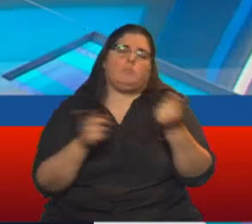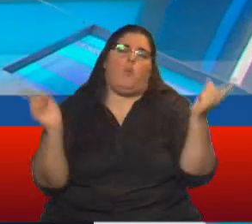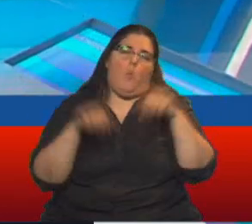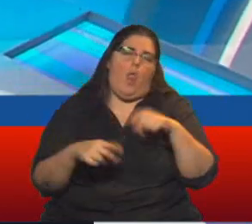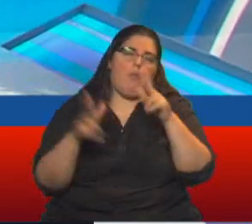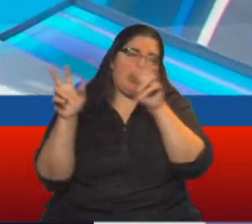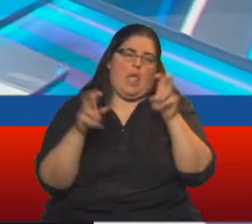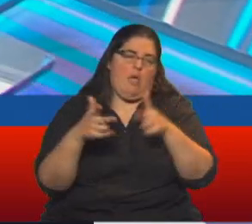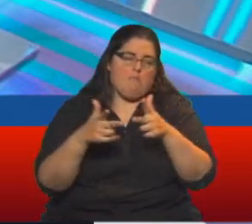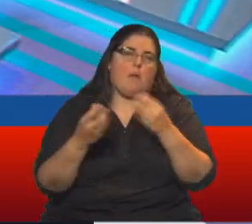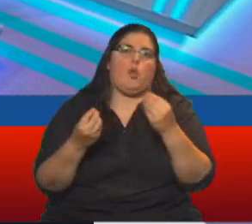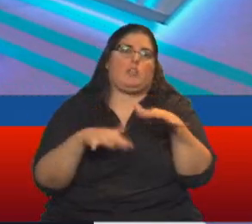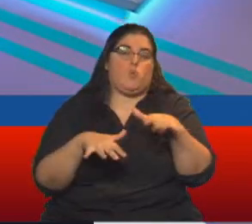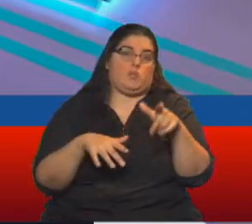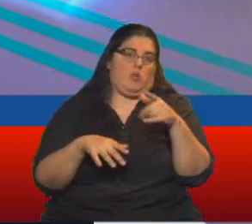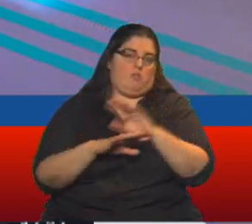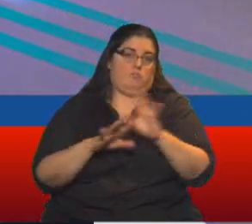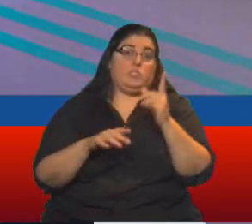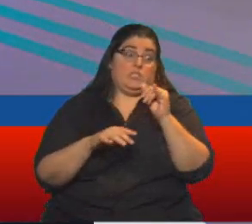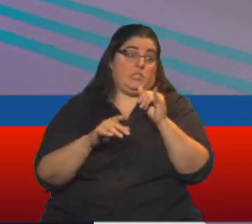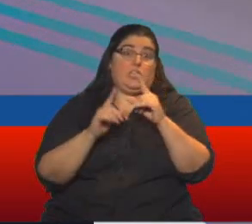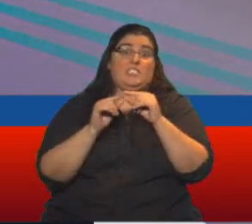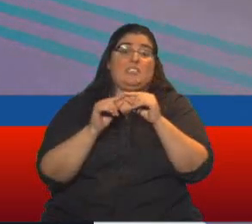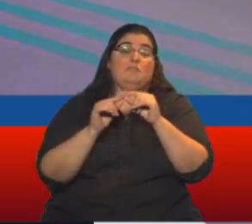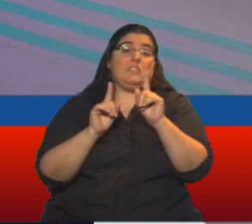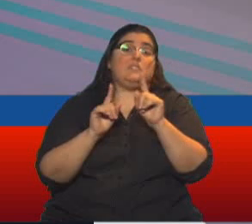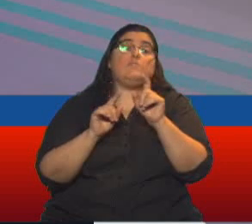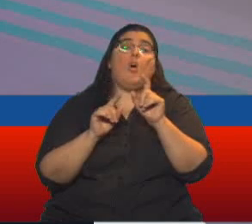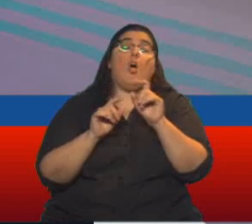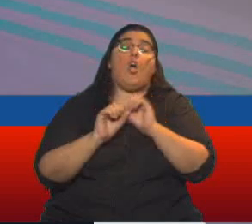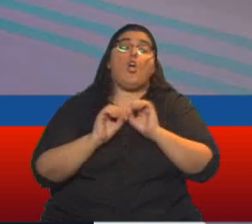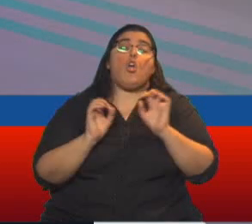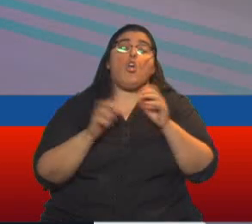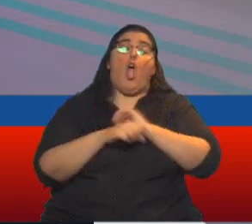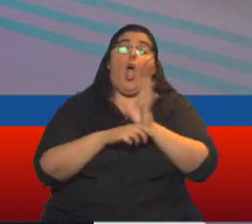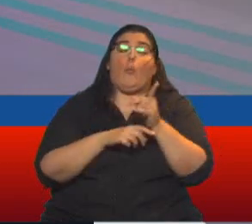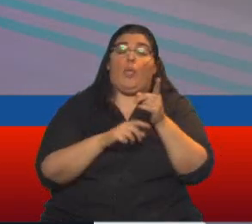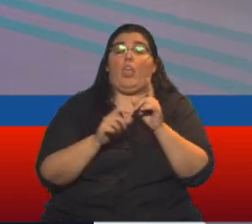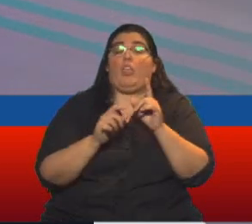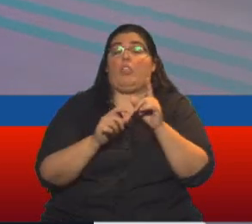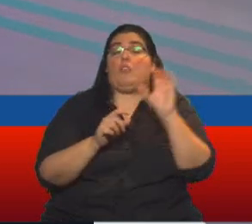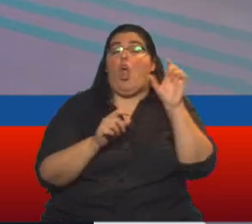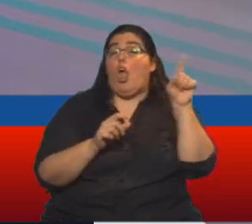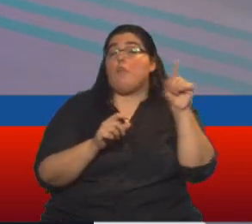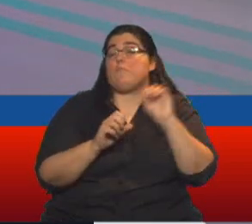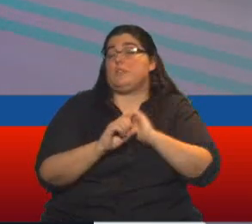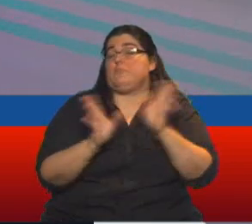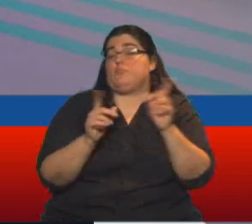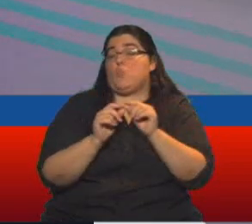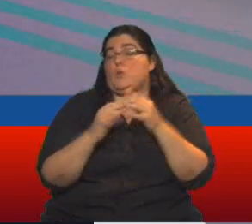situación sanitaria explosiva, porque las cifras de los últimos días del COVID son muy alarmantes de Colombia, se les complicó. Solapado con el tema pandemia.